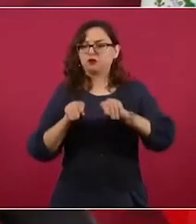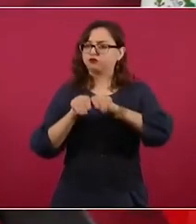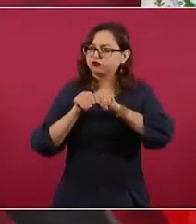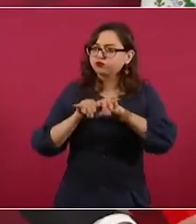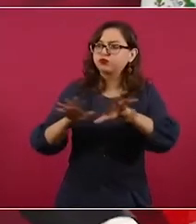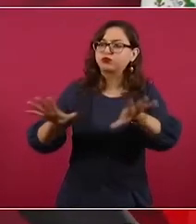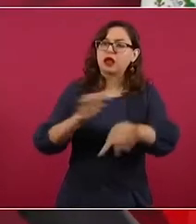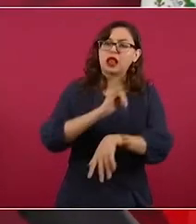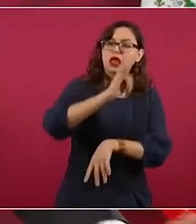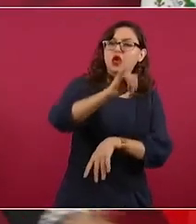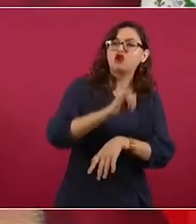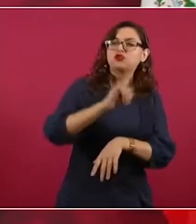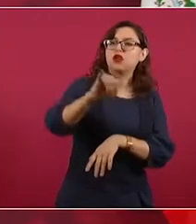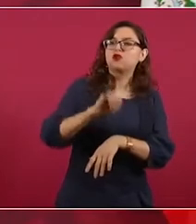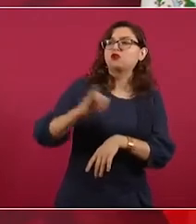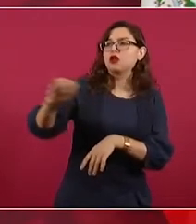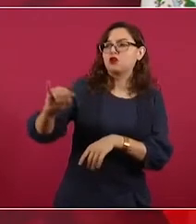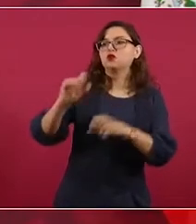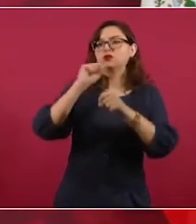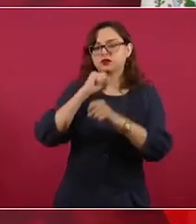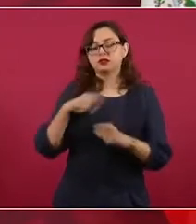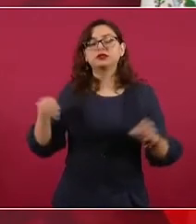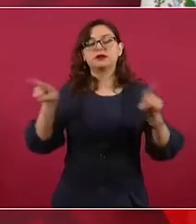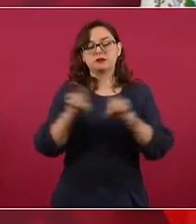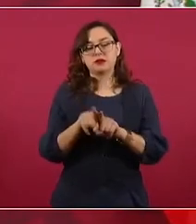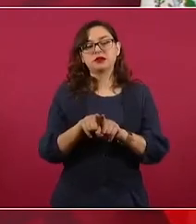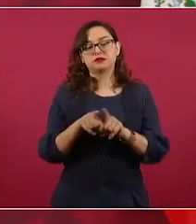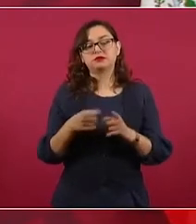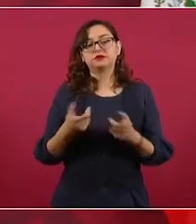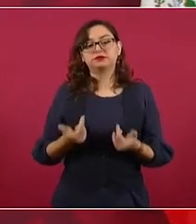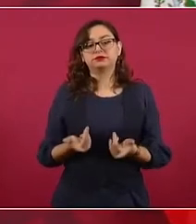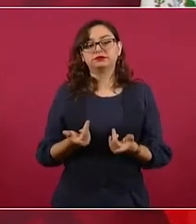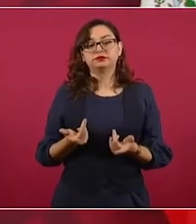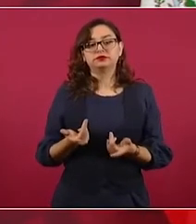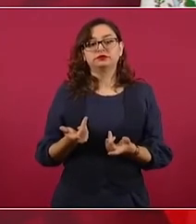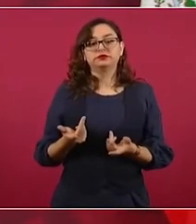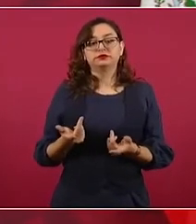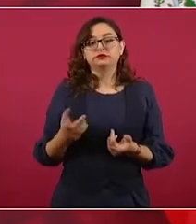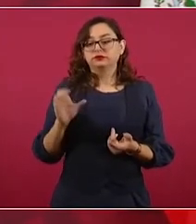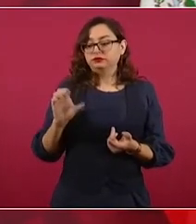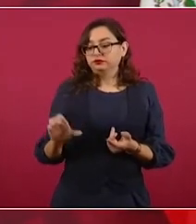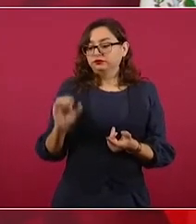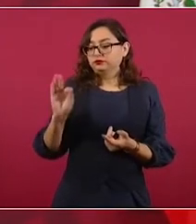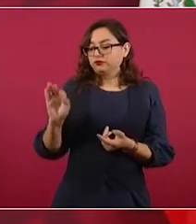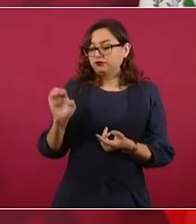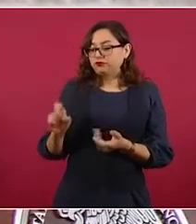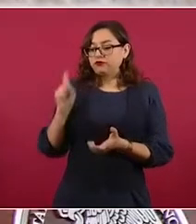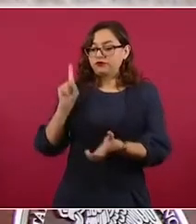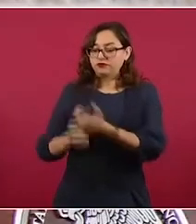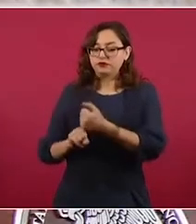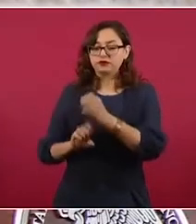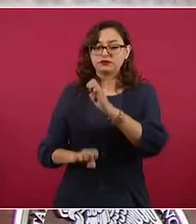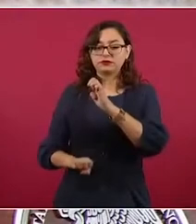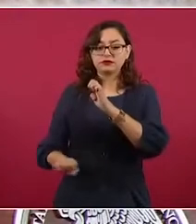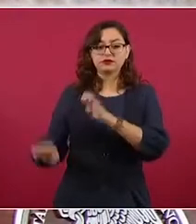y una empresa de la Comisión Federal de Electricidad